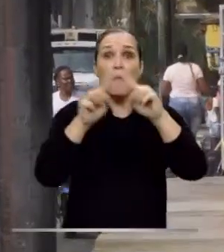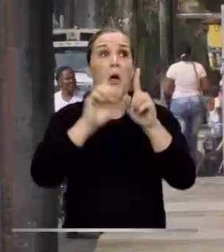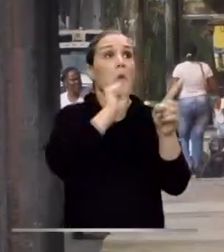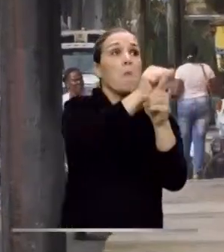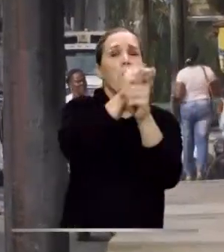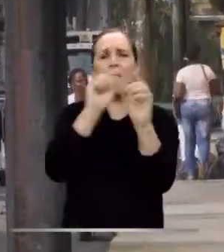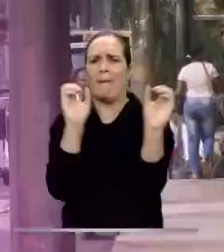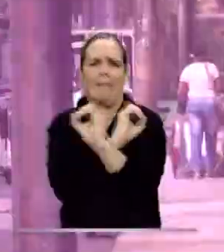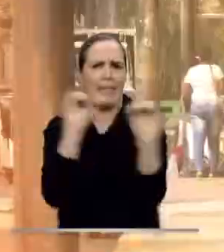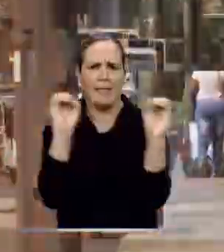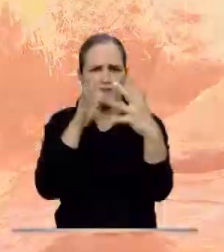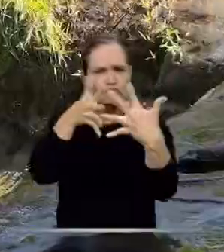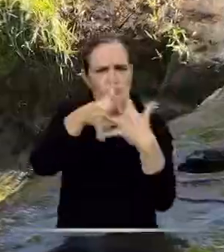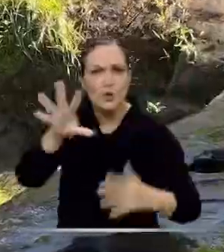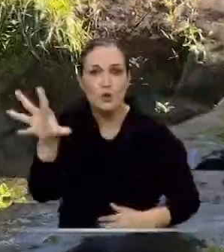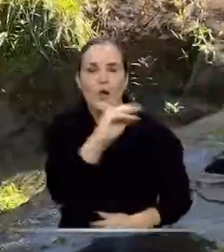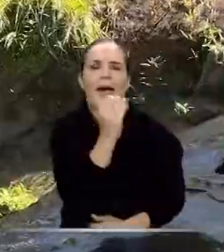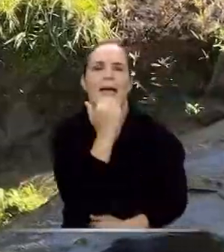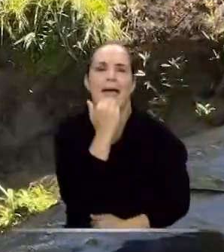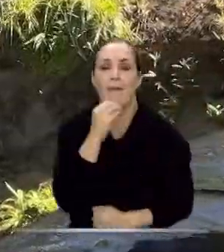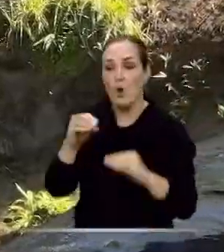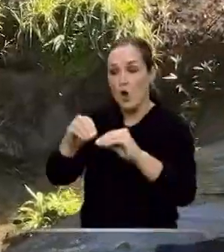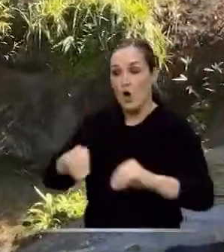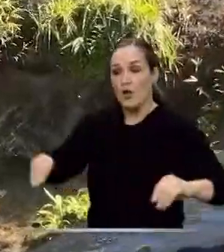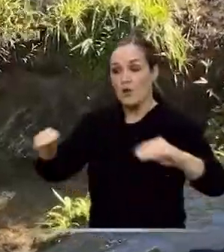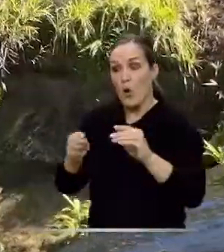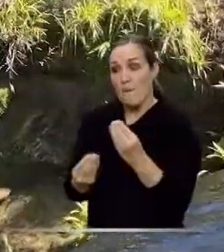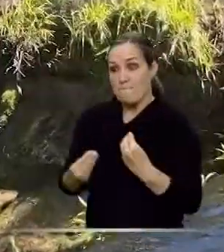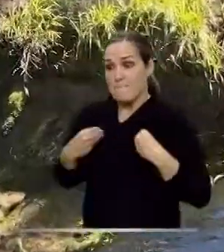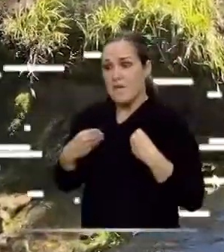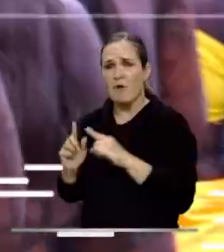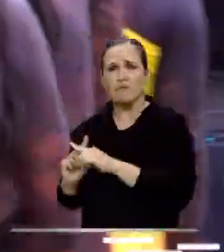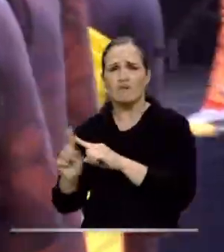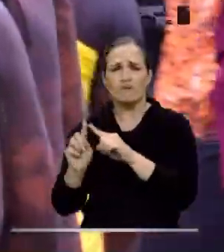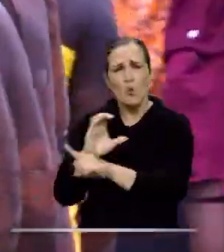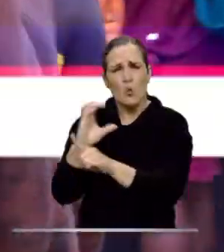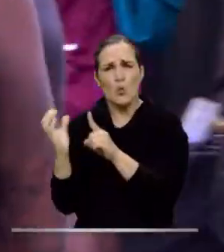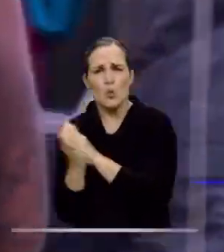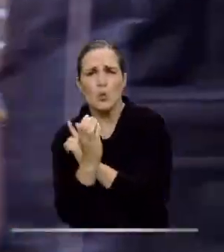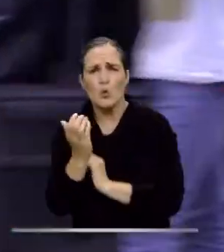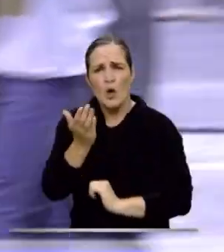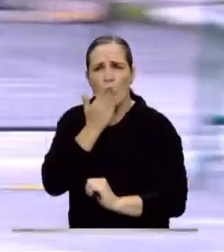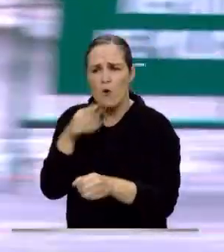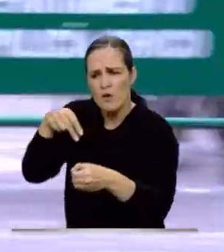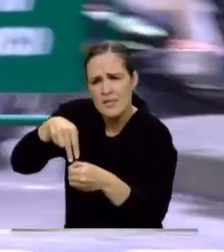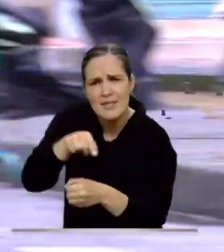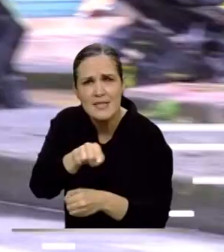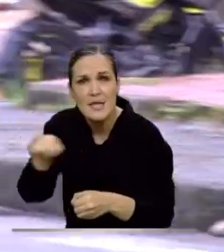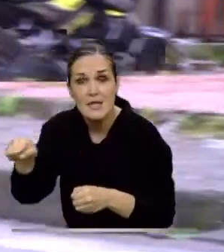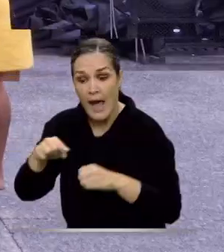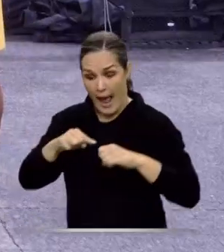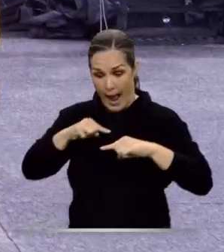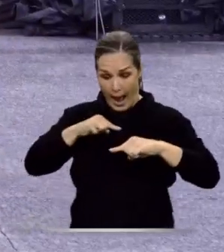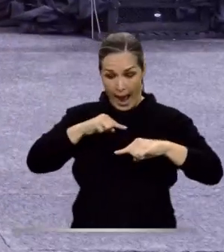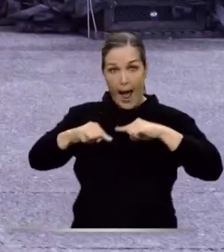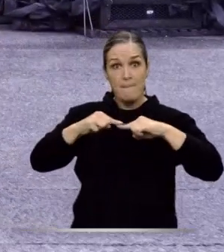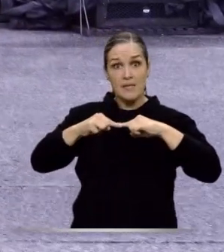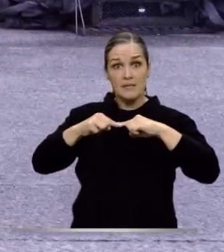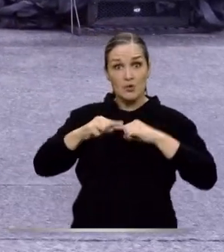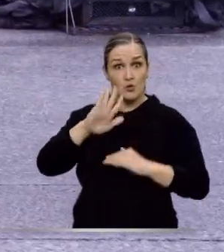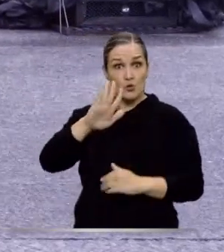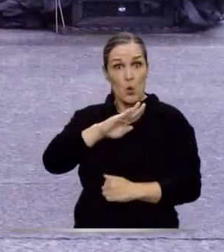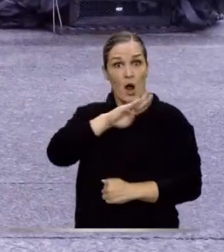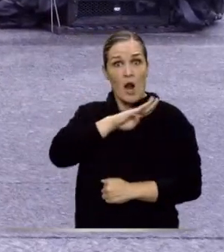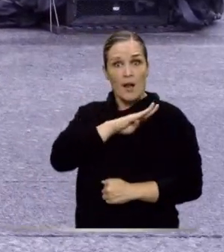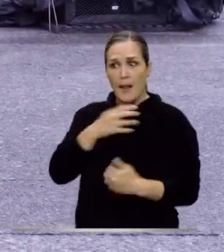territorio sin excepción alguna. Por ejemplo, si en un territorio habitan muchas culturas indígenas y la administración municipal no